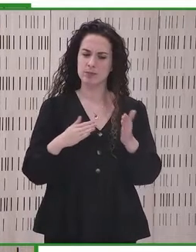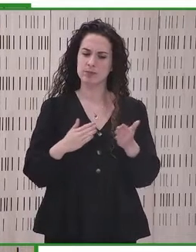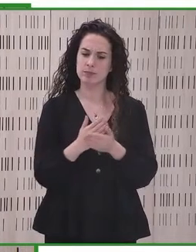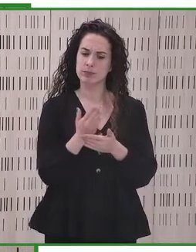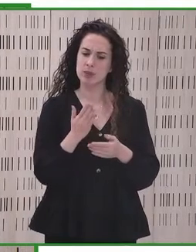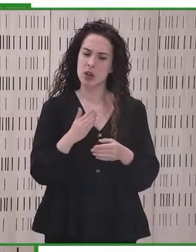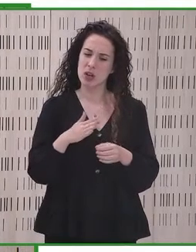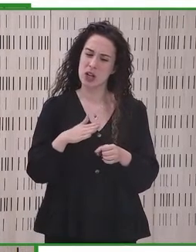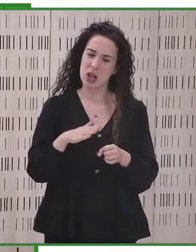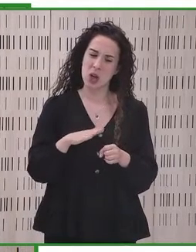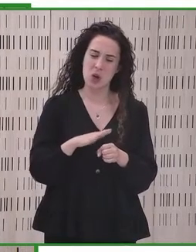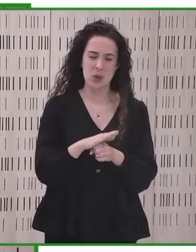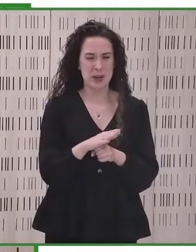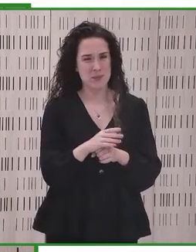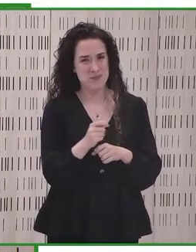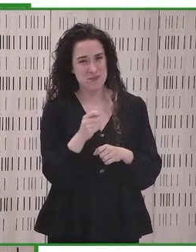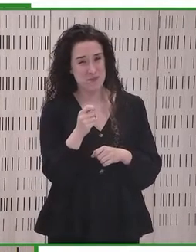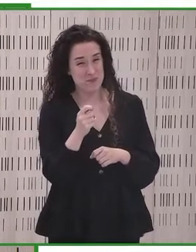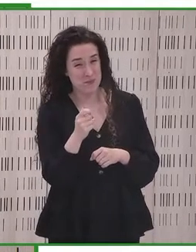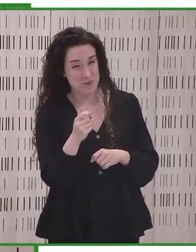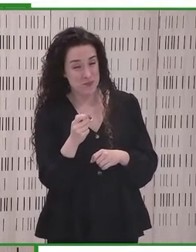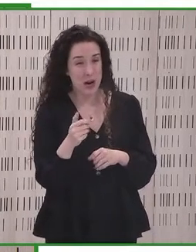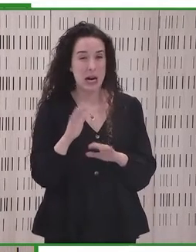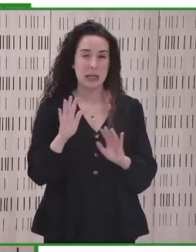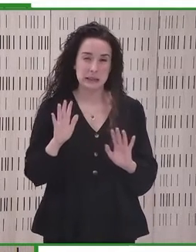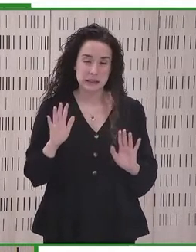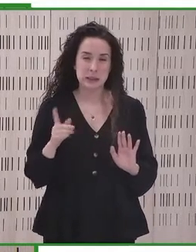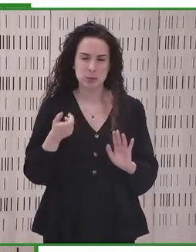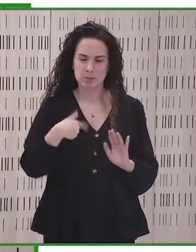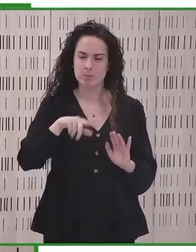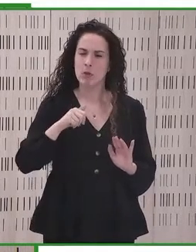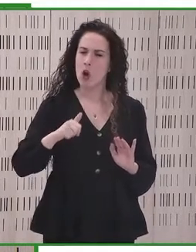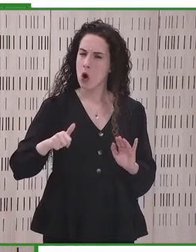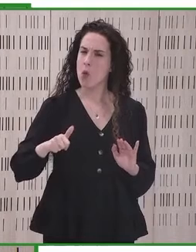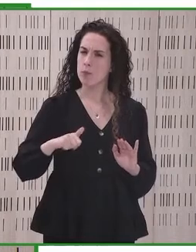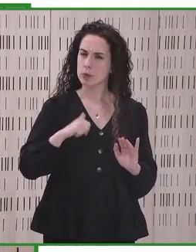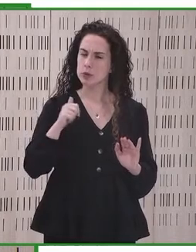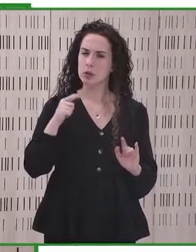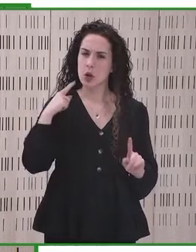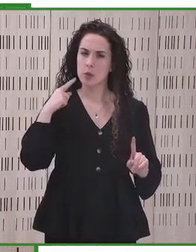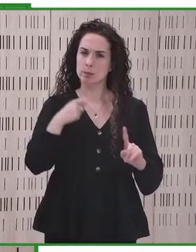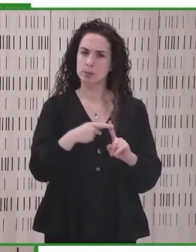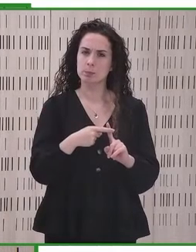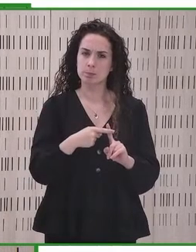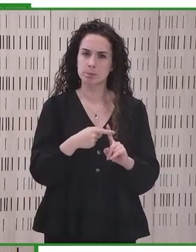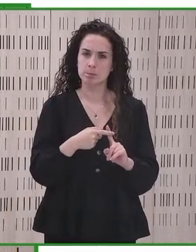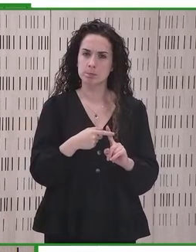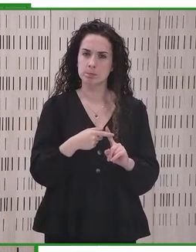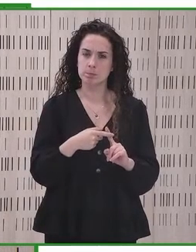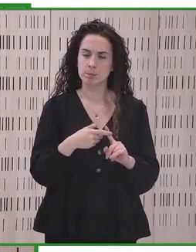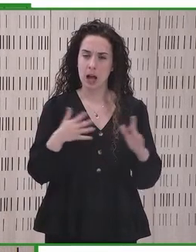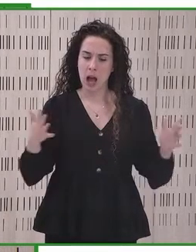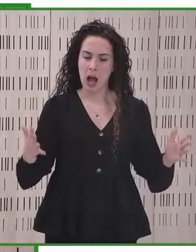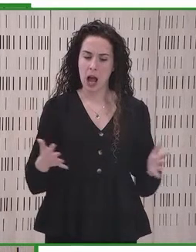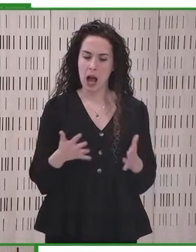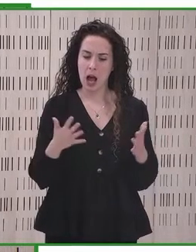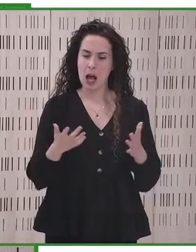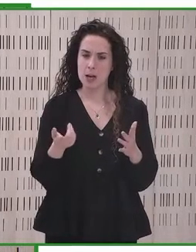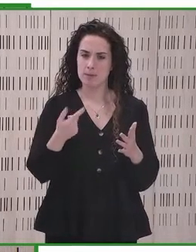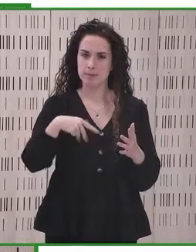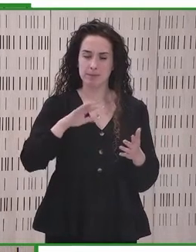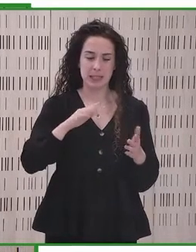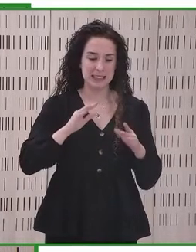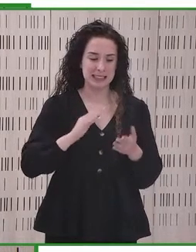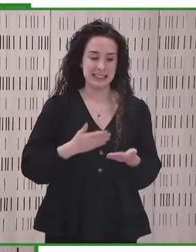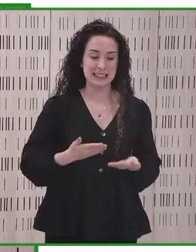ambicioso, es una verdadera oportunidad para garantizar que, por ejemplo, todos los servicios